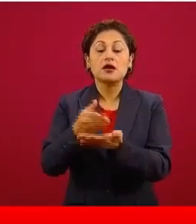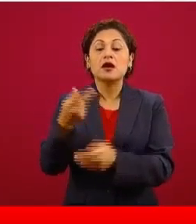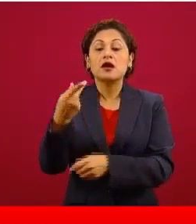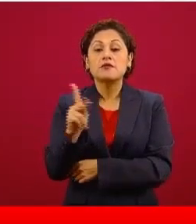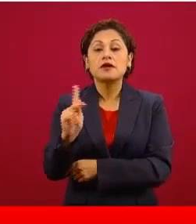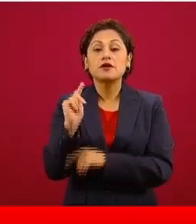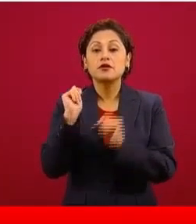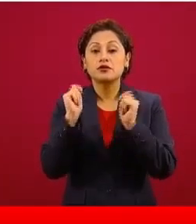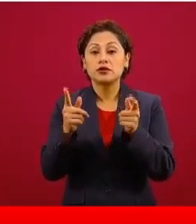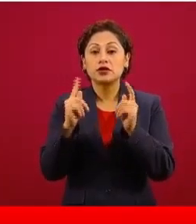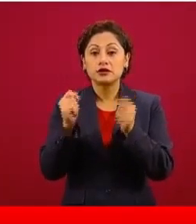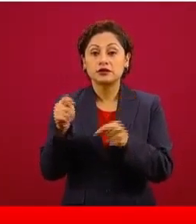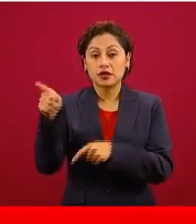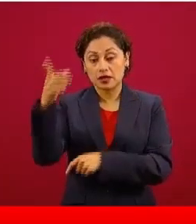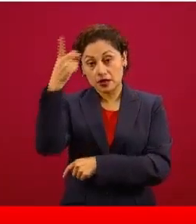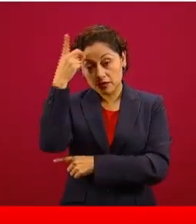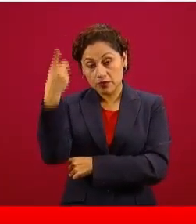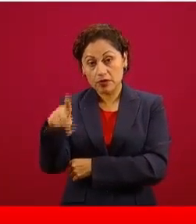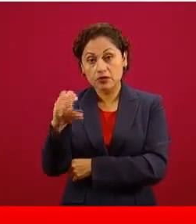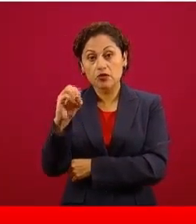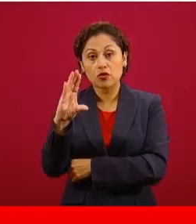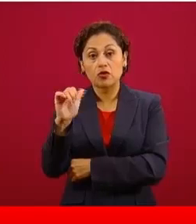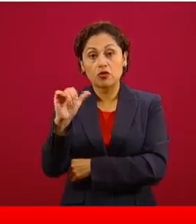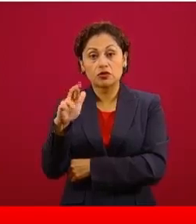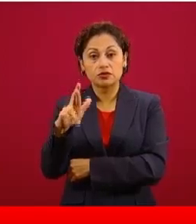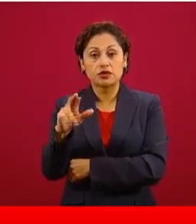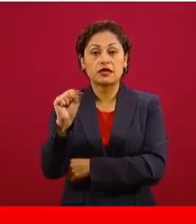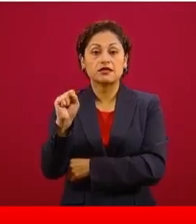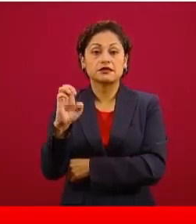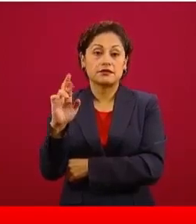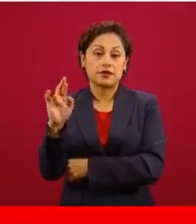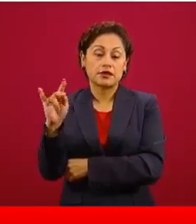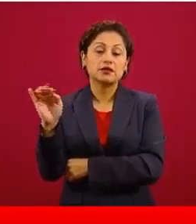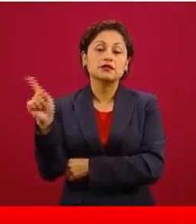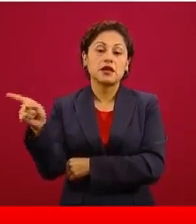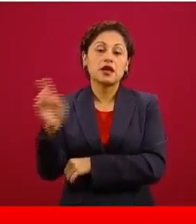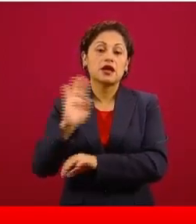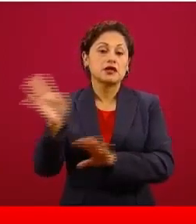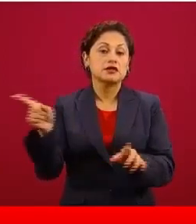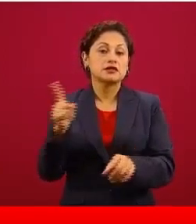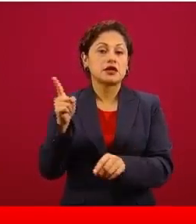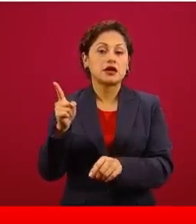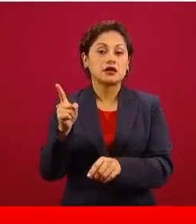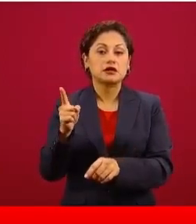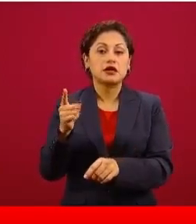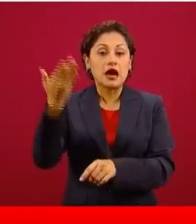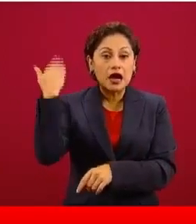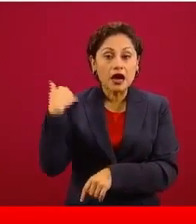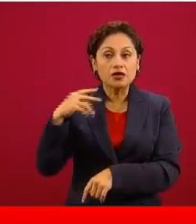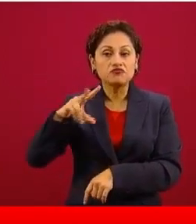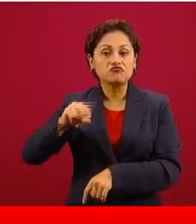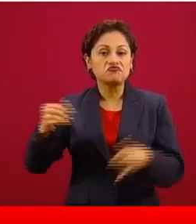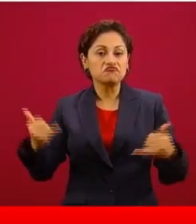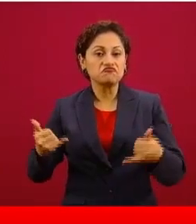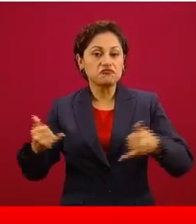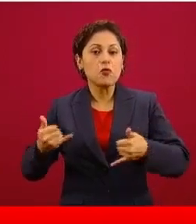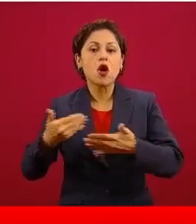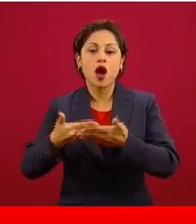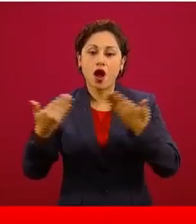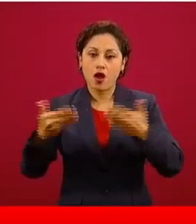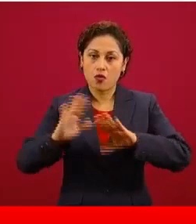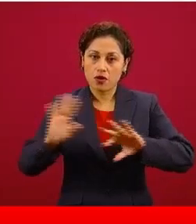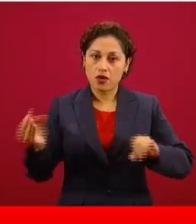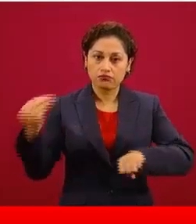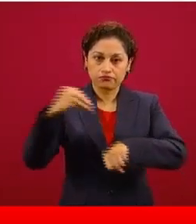es el dueño de la gasolinera, donde inmovilizamos dos instrumentos que no había permitido él que se colocaran los